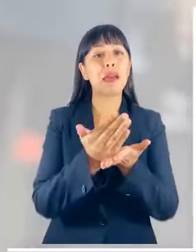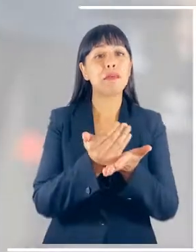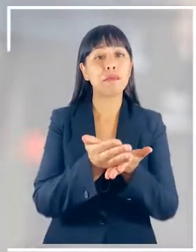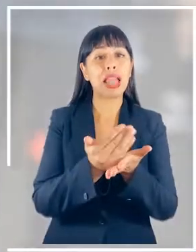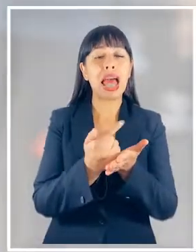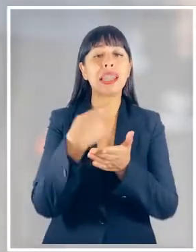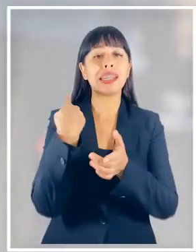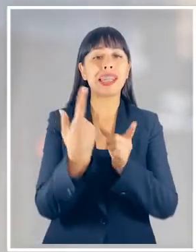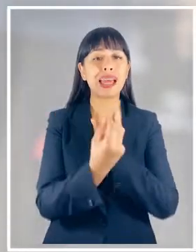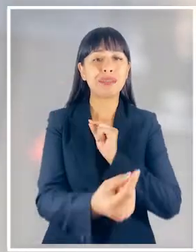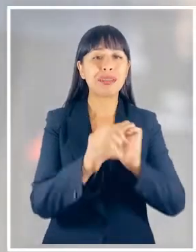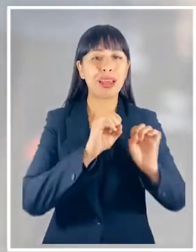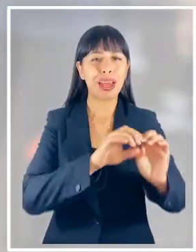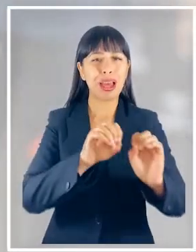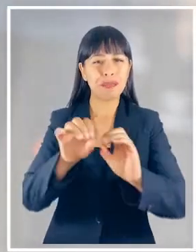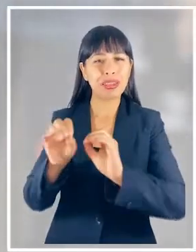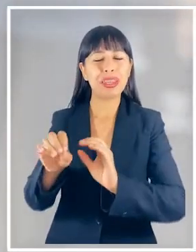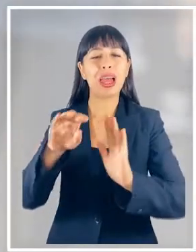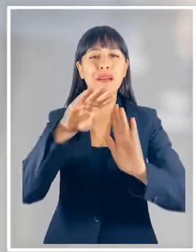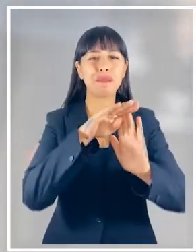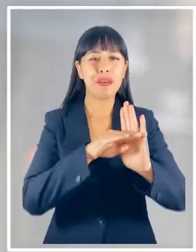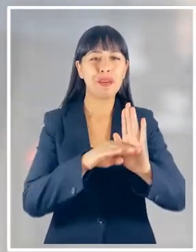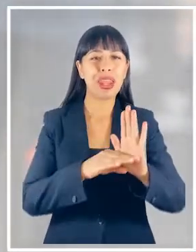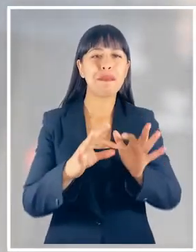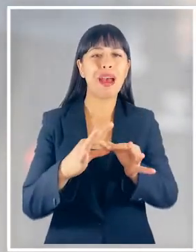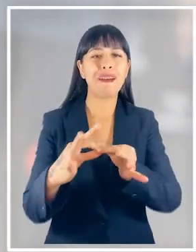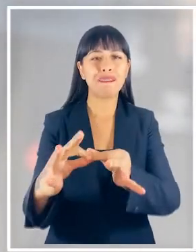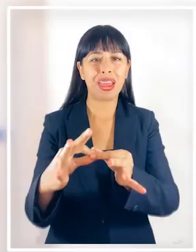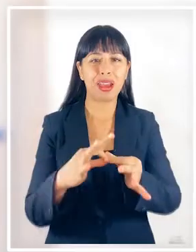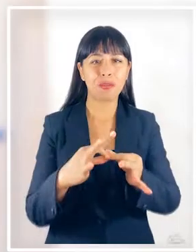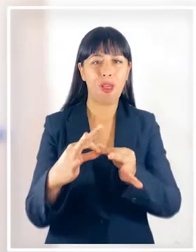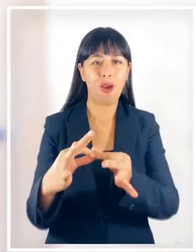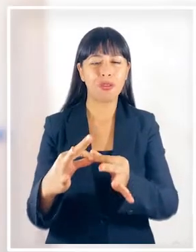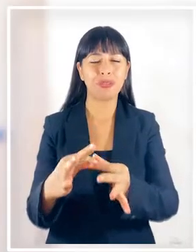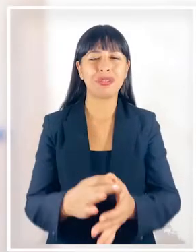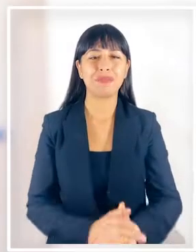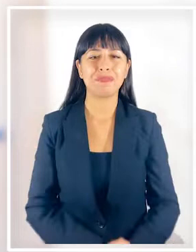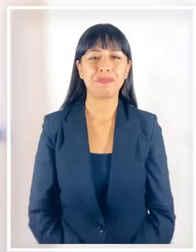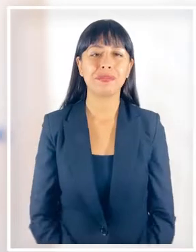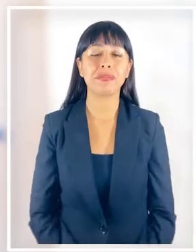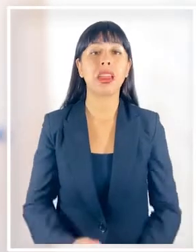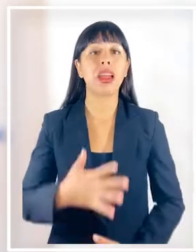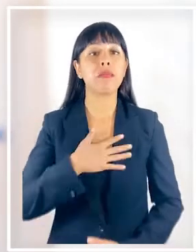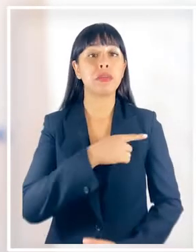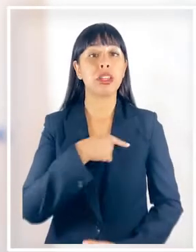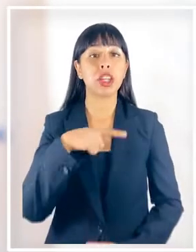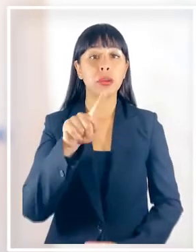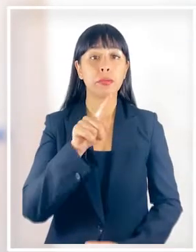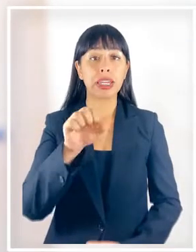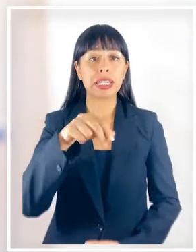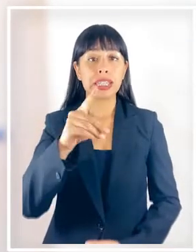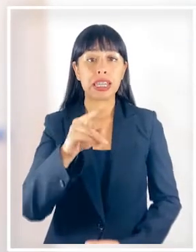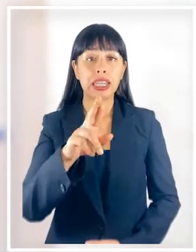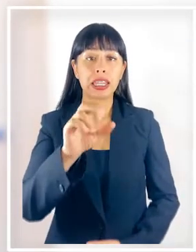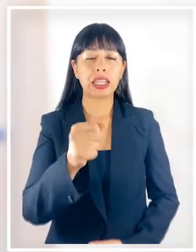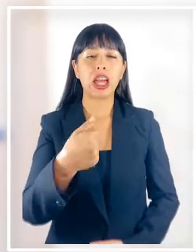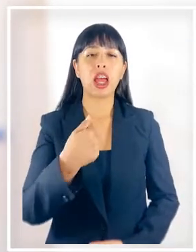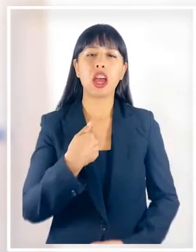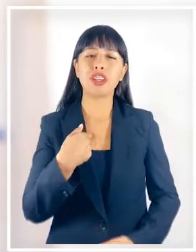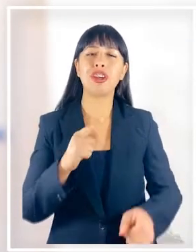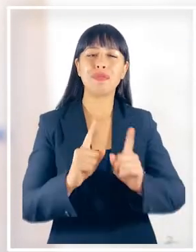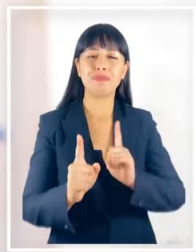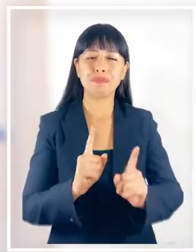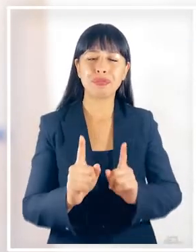Plan Nacional de Capacitación Programa Vínculos Mi nombre es Sandra Miranda, soy monitora comunitaria del Programa Vínculos de la